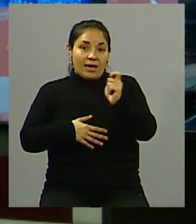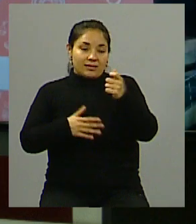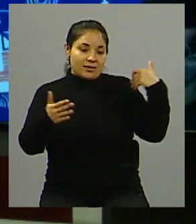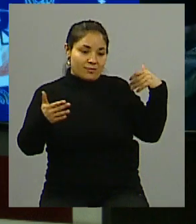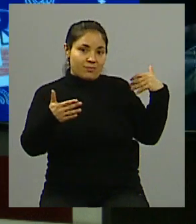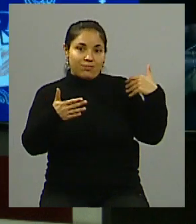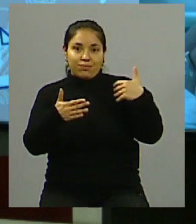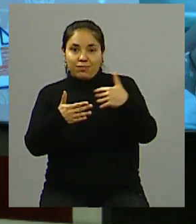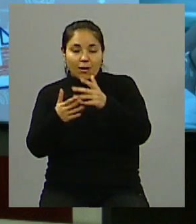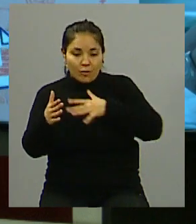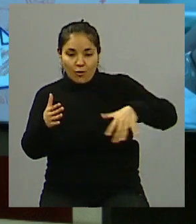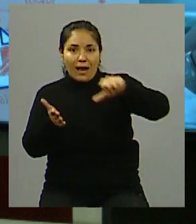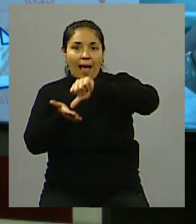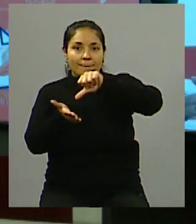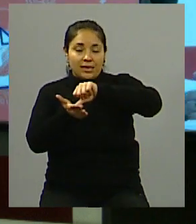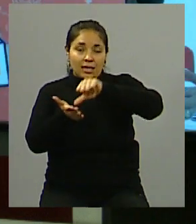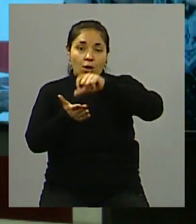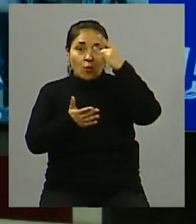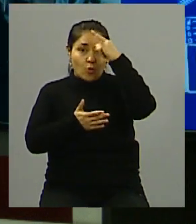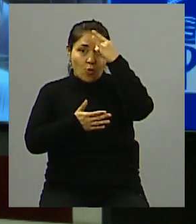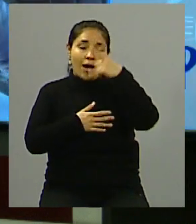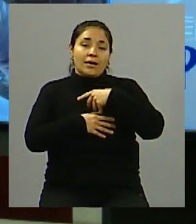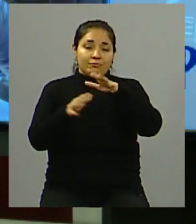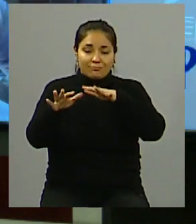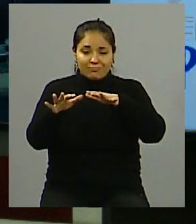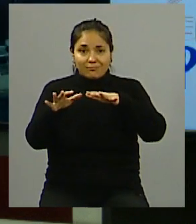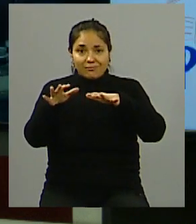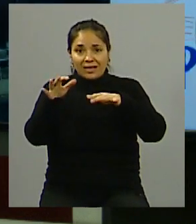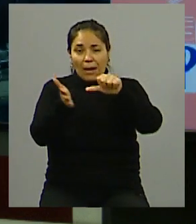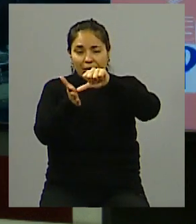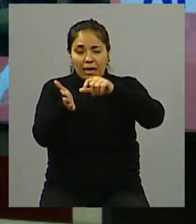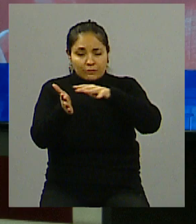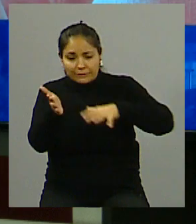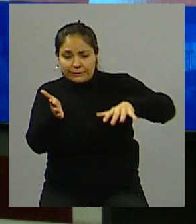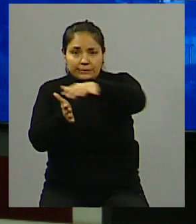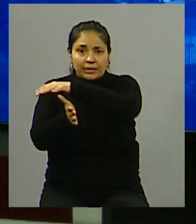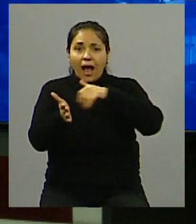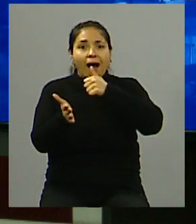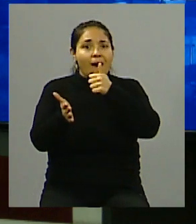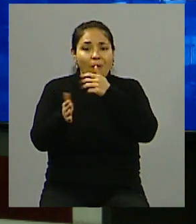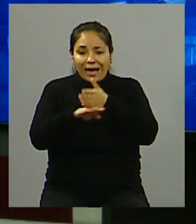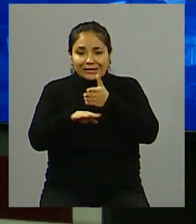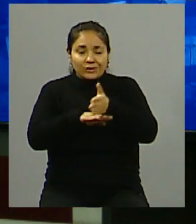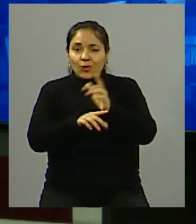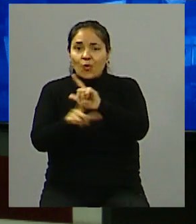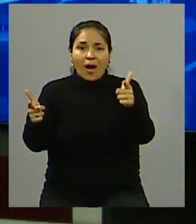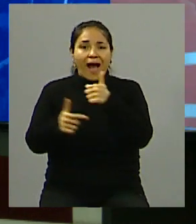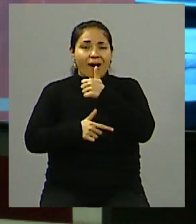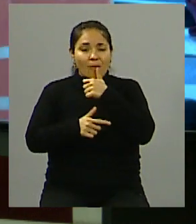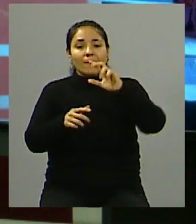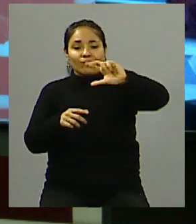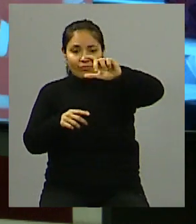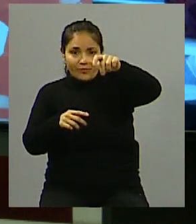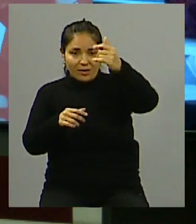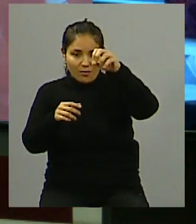y en la zona metropolitana estamos sin acceso a agua potable o agua de buena calidad. está saliendo agua